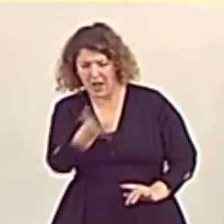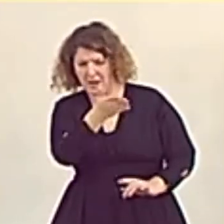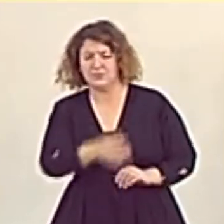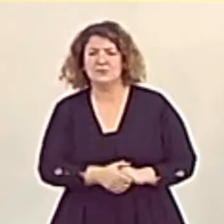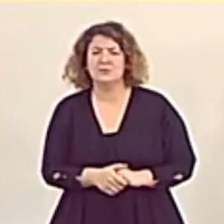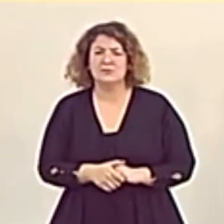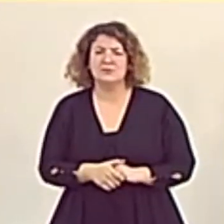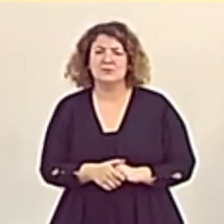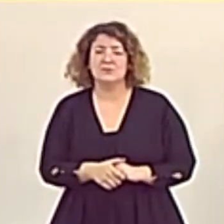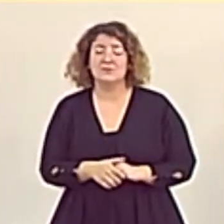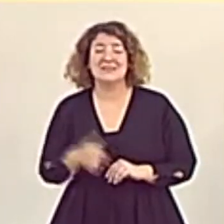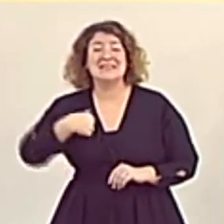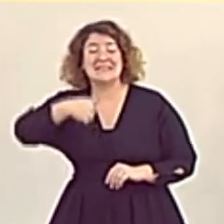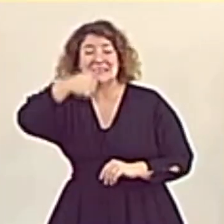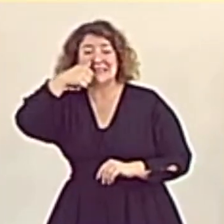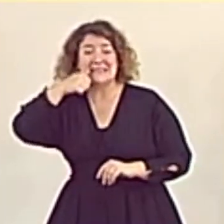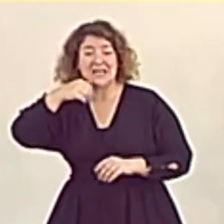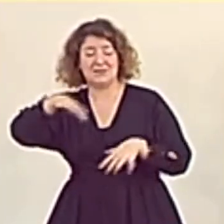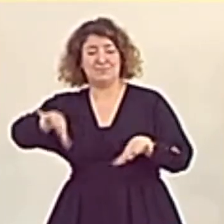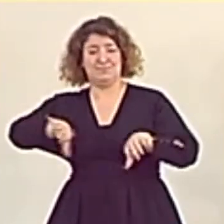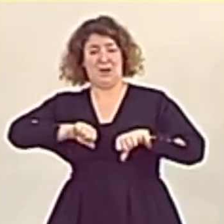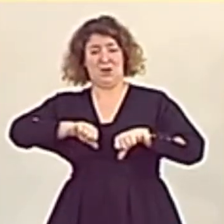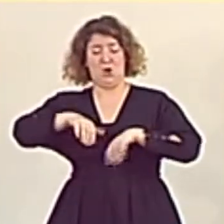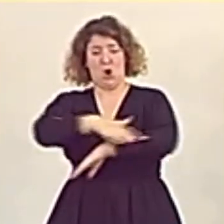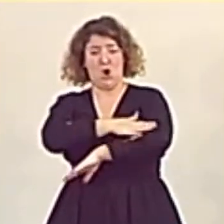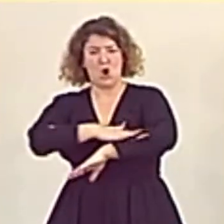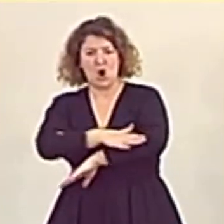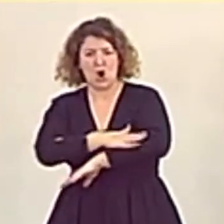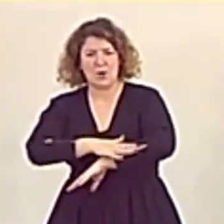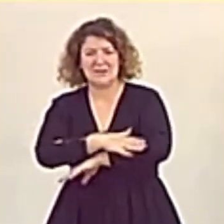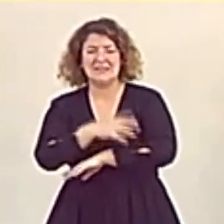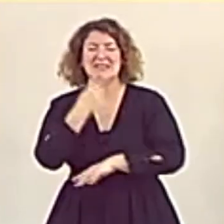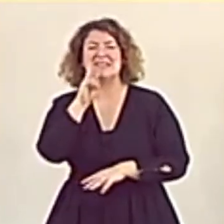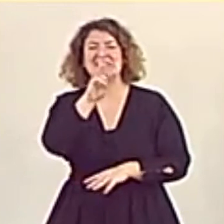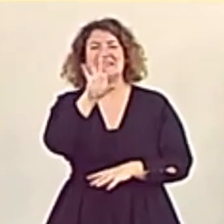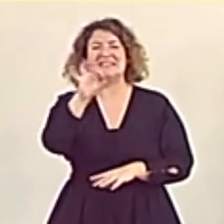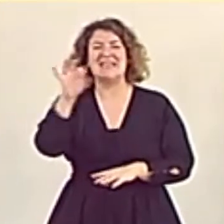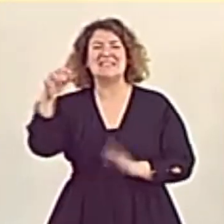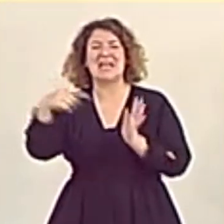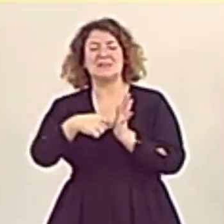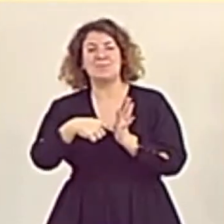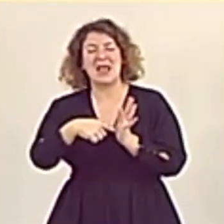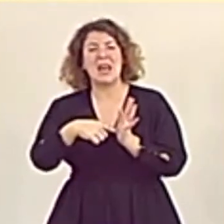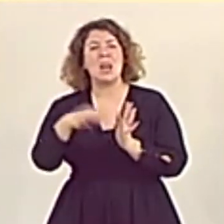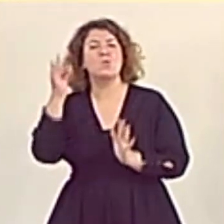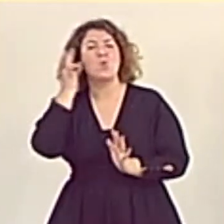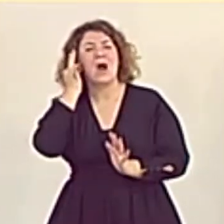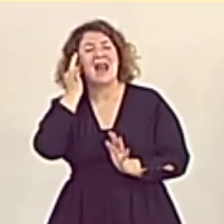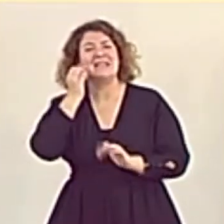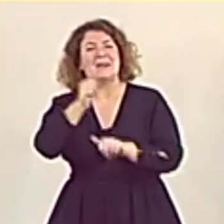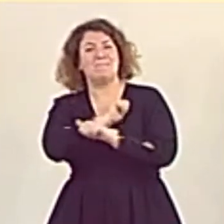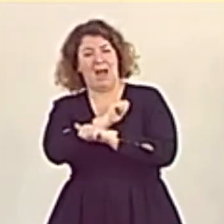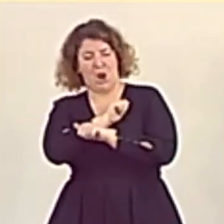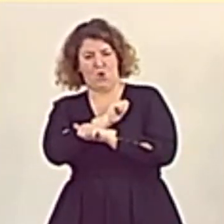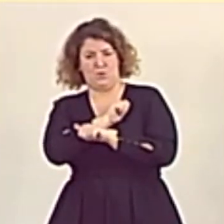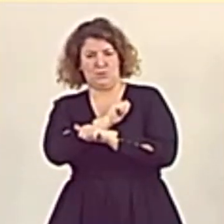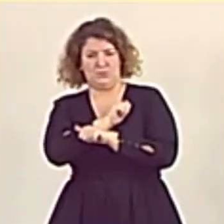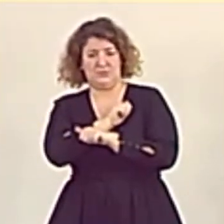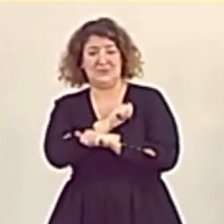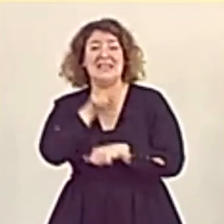Desde que Sánchez está en el gobierno hay 300.000 mujeres más en paro en España.